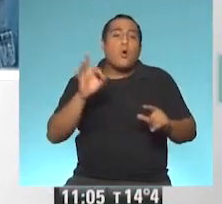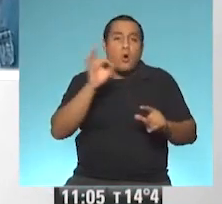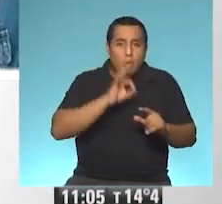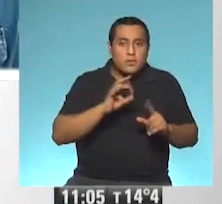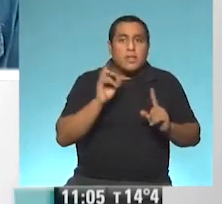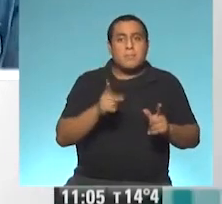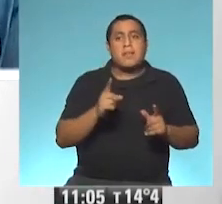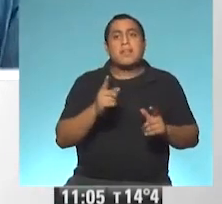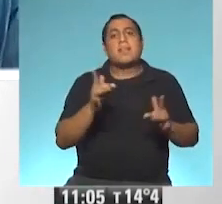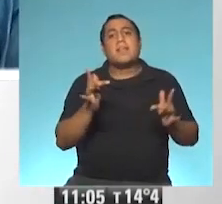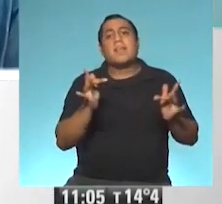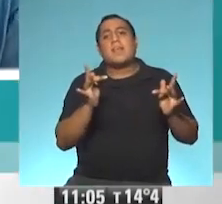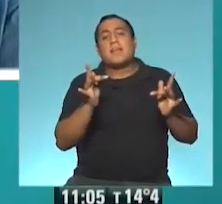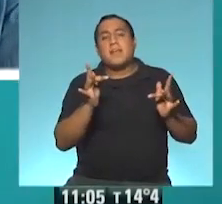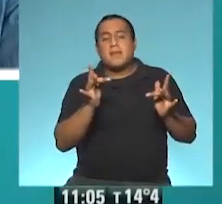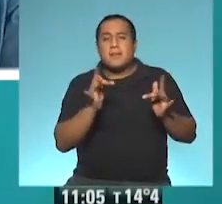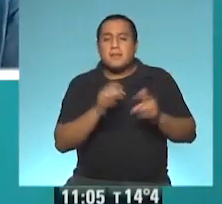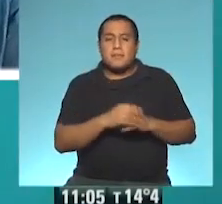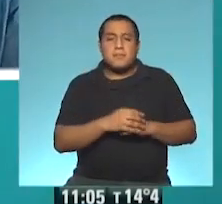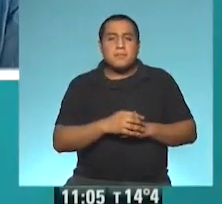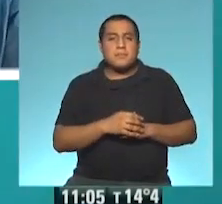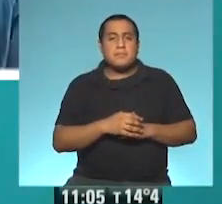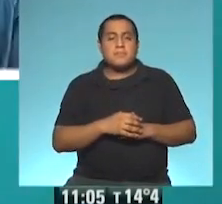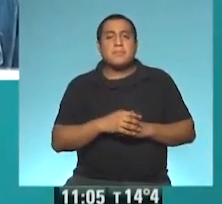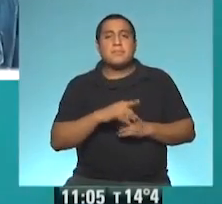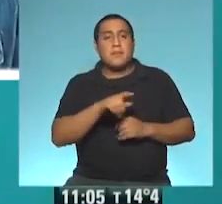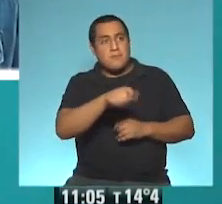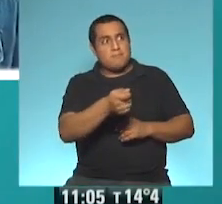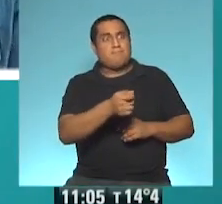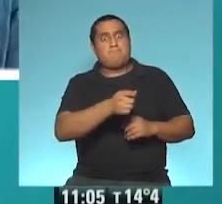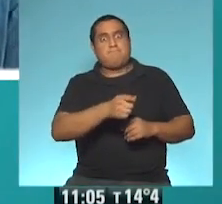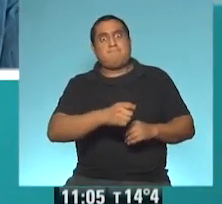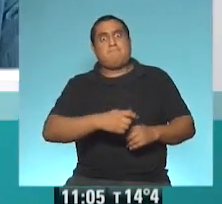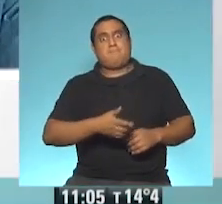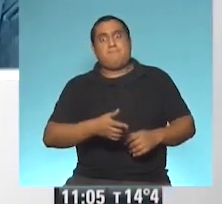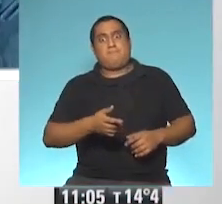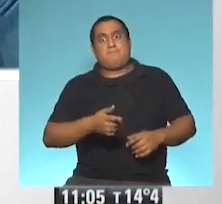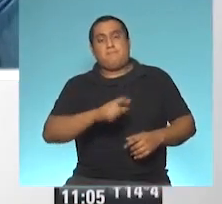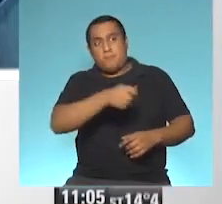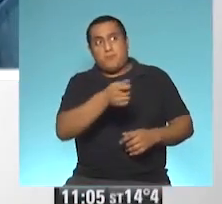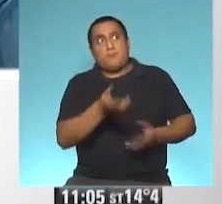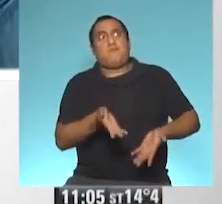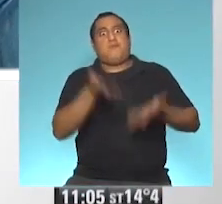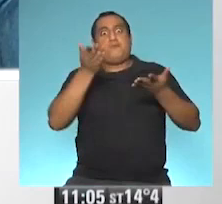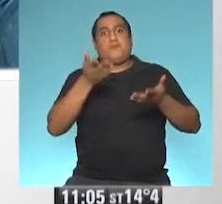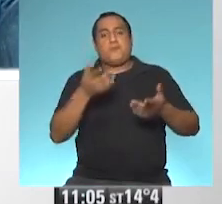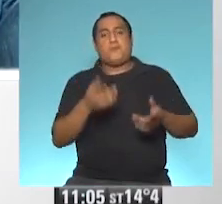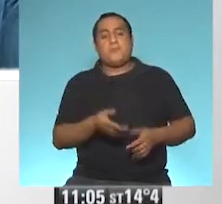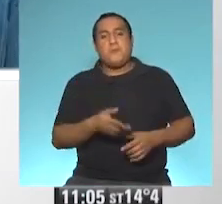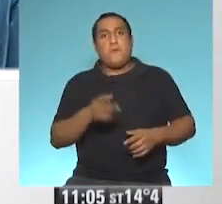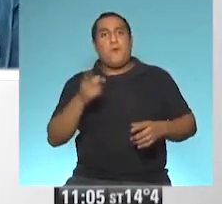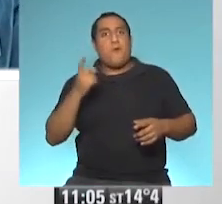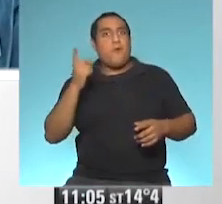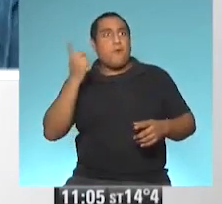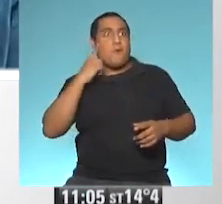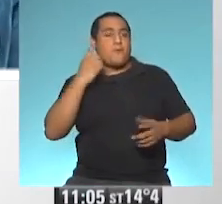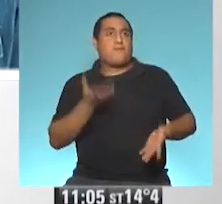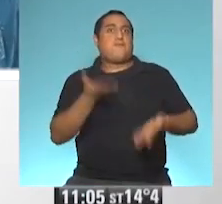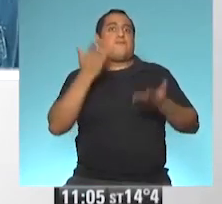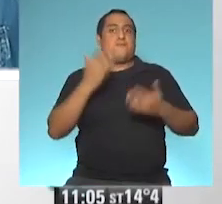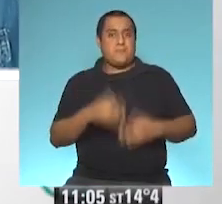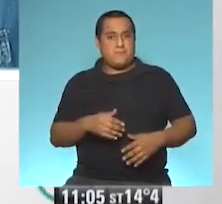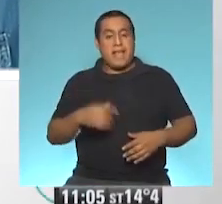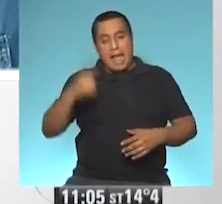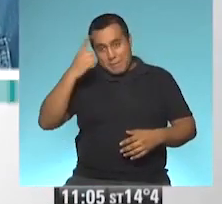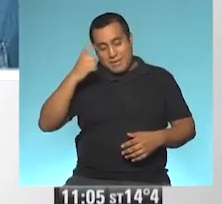mi canal lo encuentran. Y ponerlo al máximo volumen en casa. ¿Perdón? Y ponerlo al máximo volumen en casa y aprenderlo y